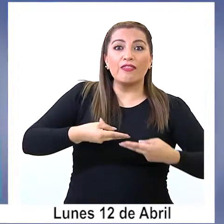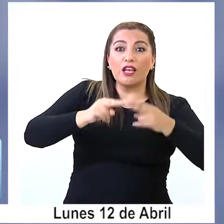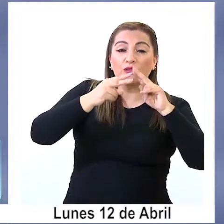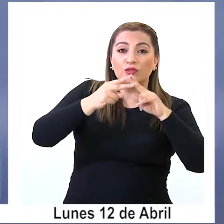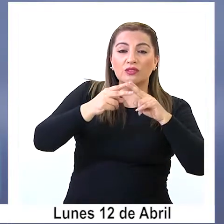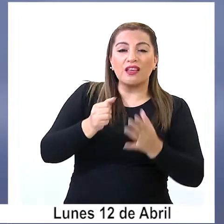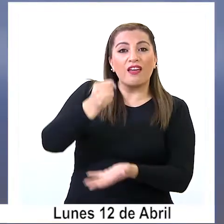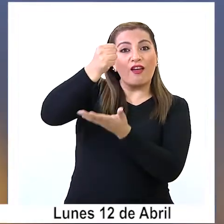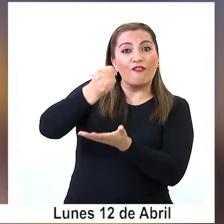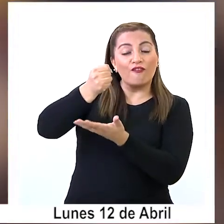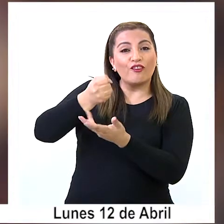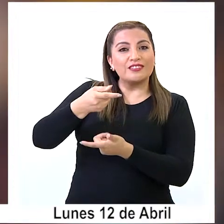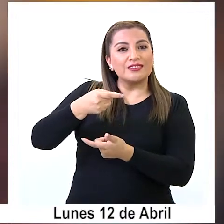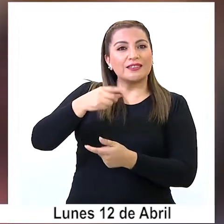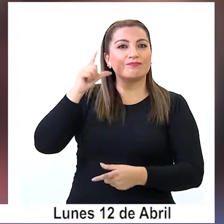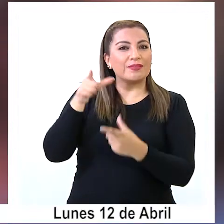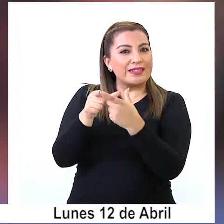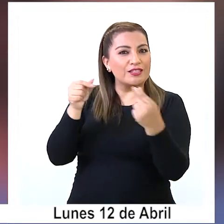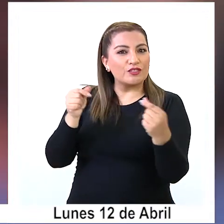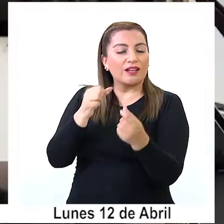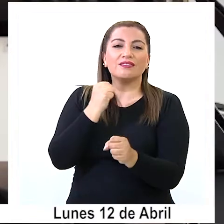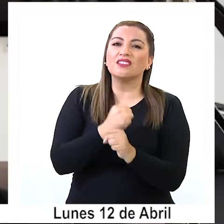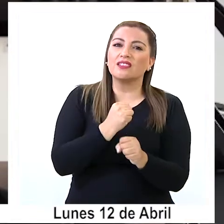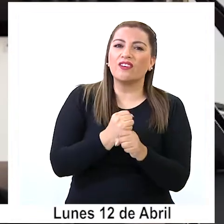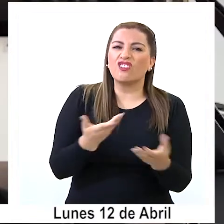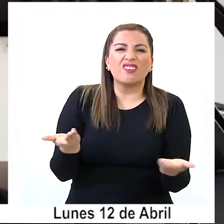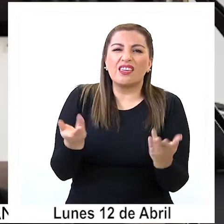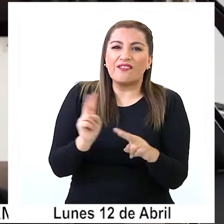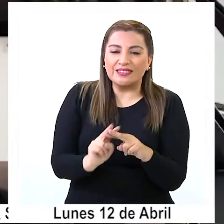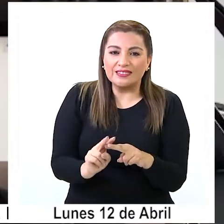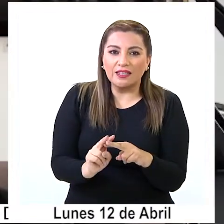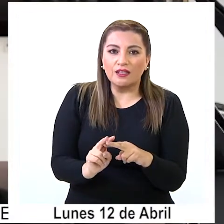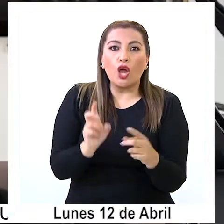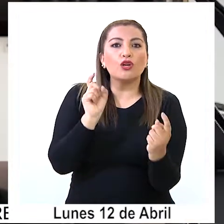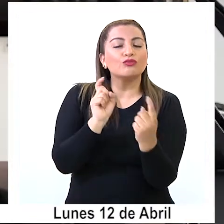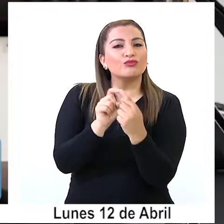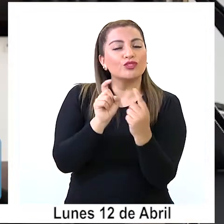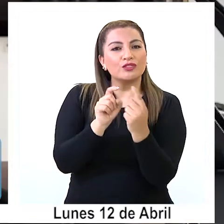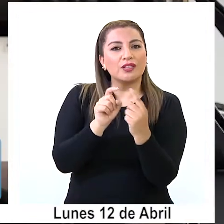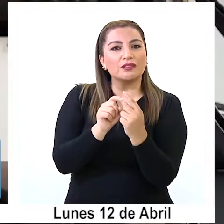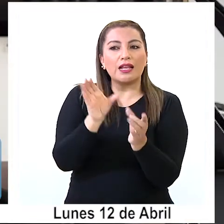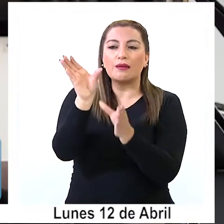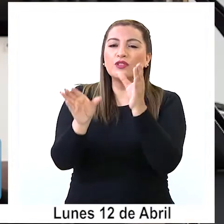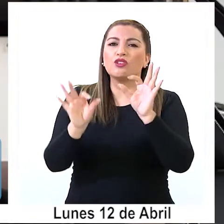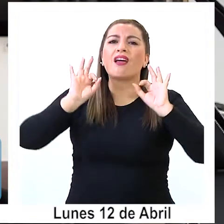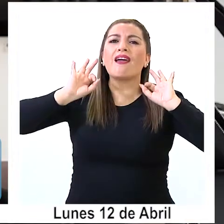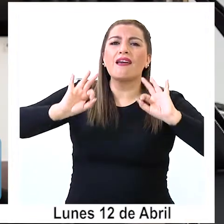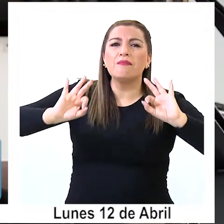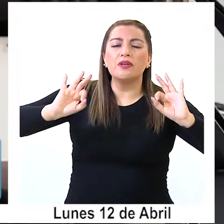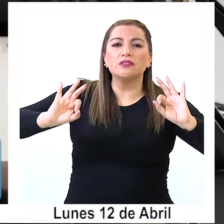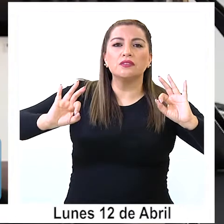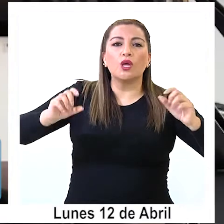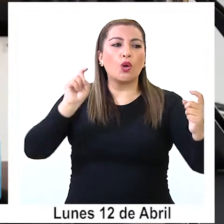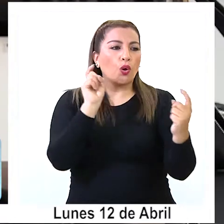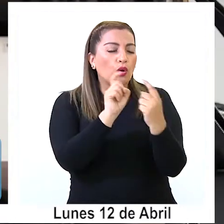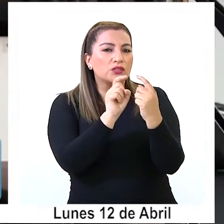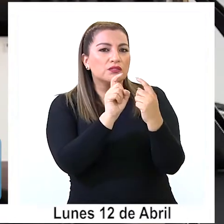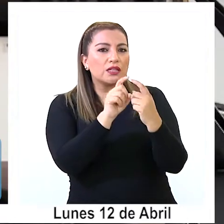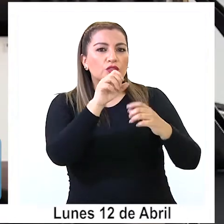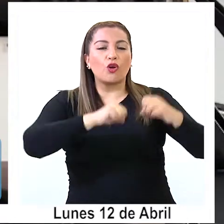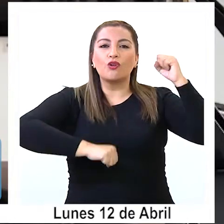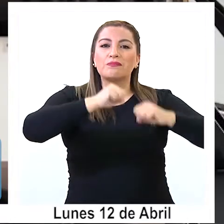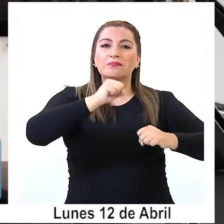y la Bolsa Nacional de Empleos. Que busca conectar a los trabajadores especialistas con las empresas constructoras,